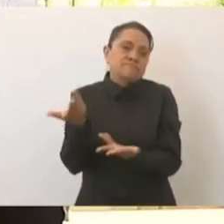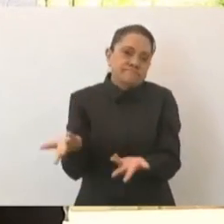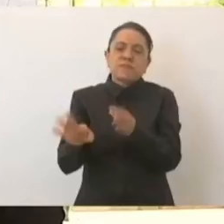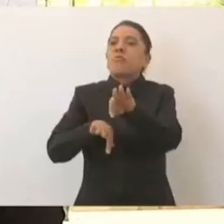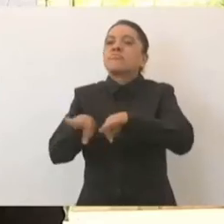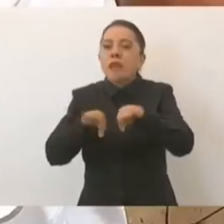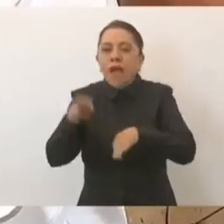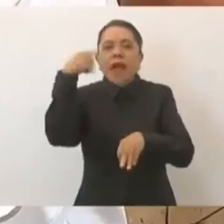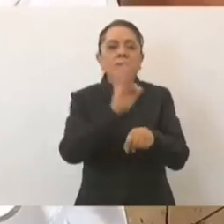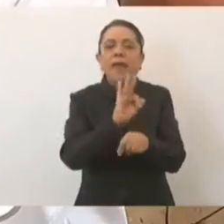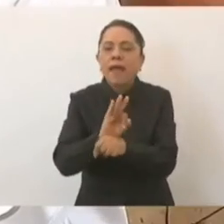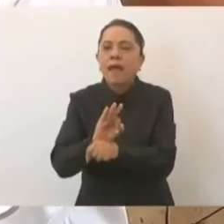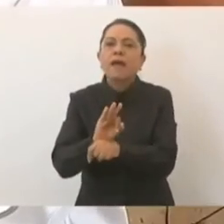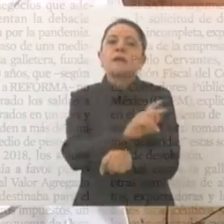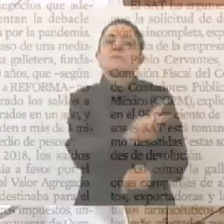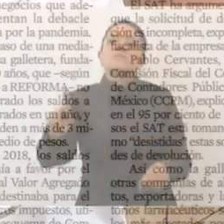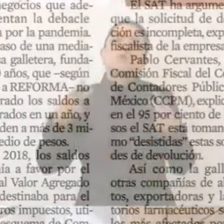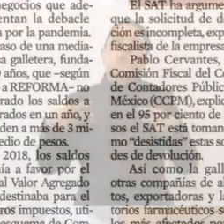para el pueblo,